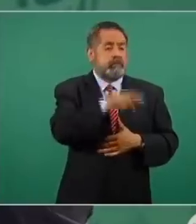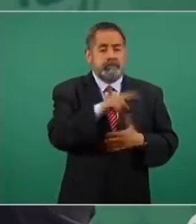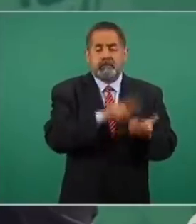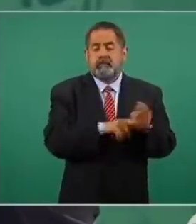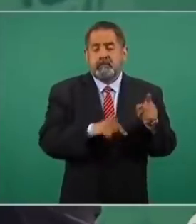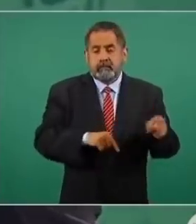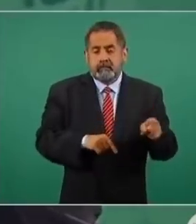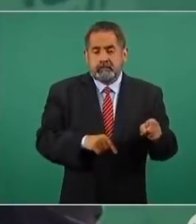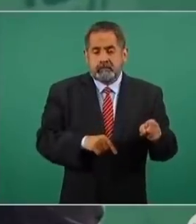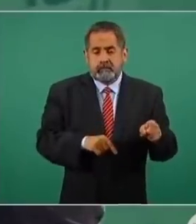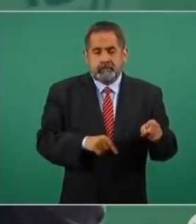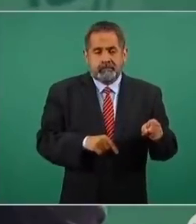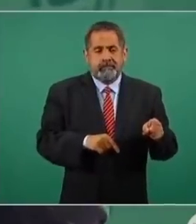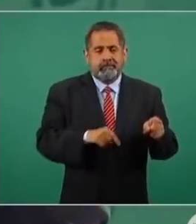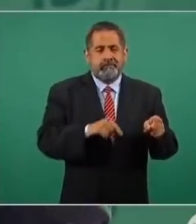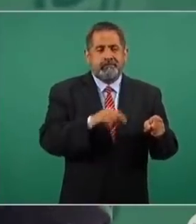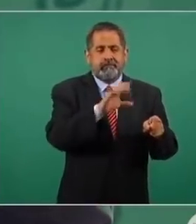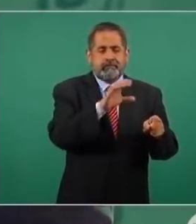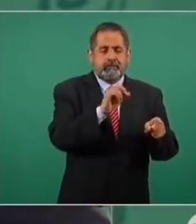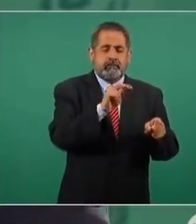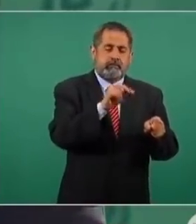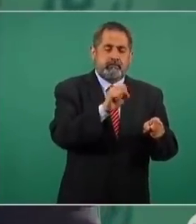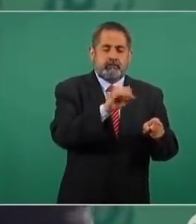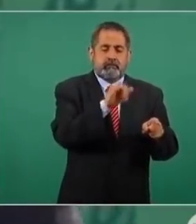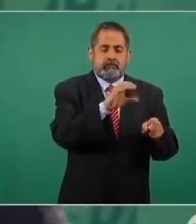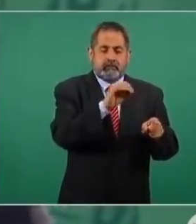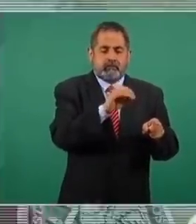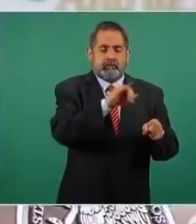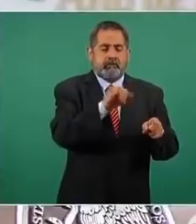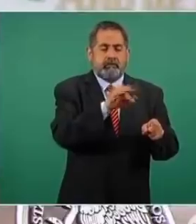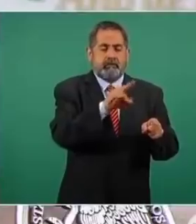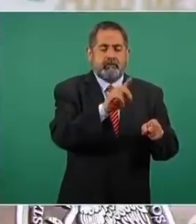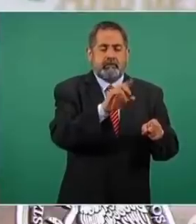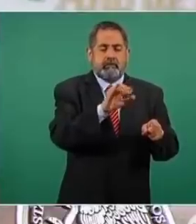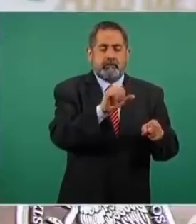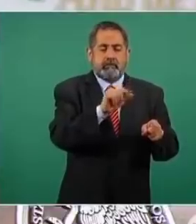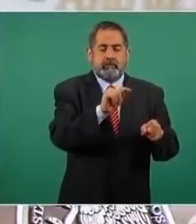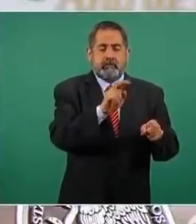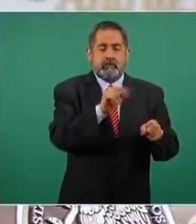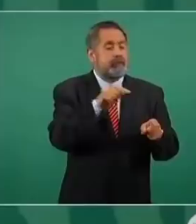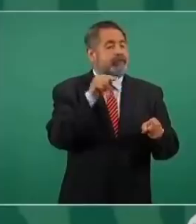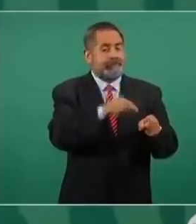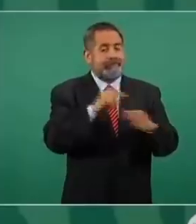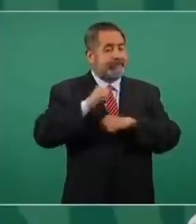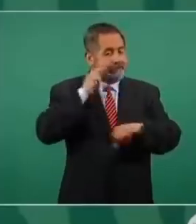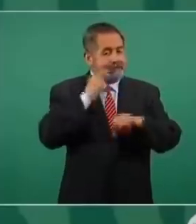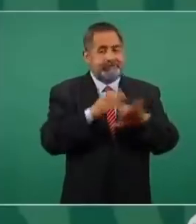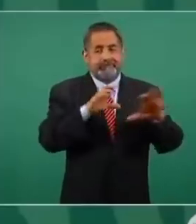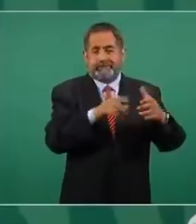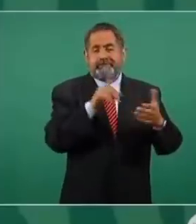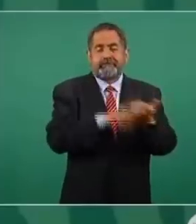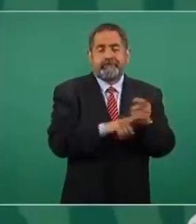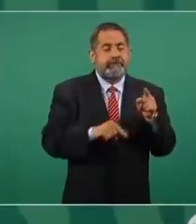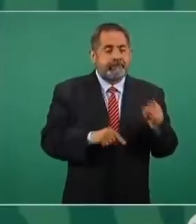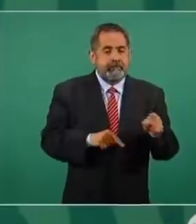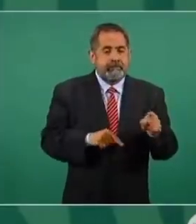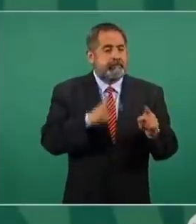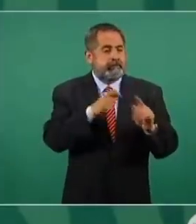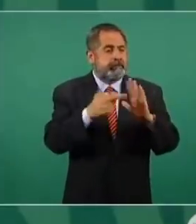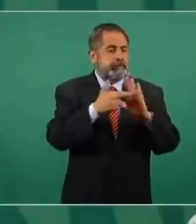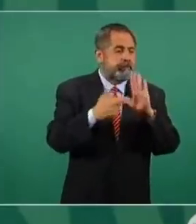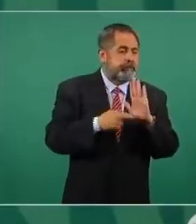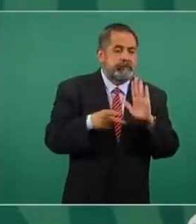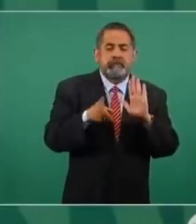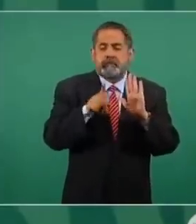el Consejo de la Judicatura porque tiene que ver con las normas